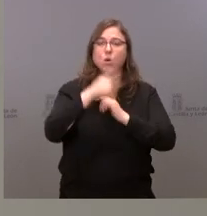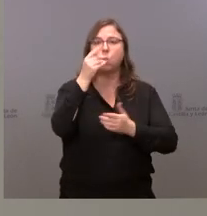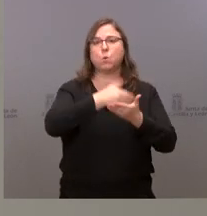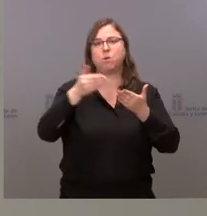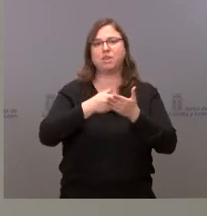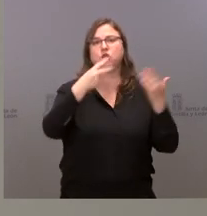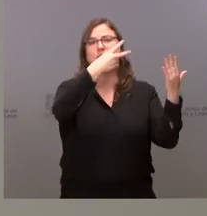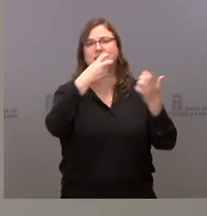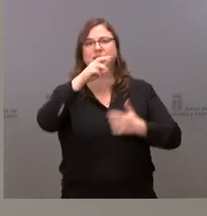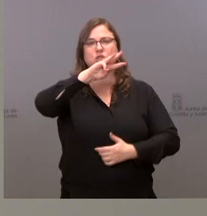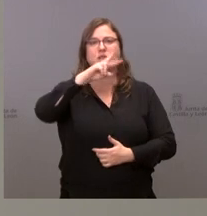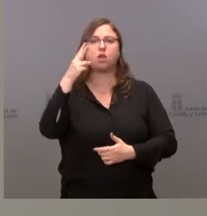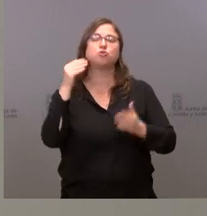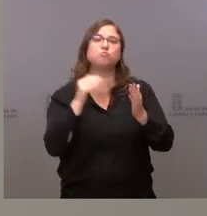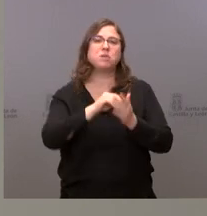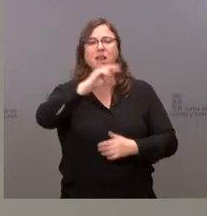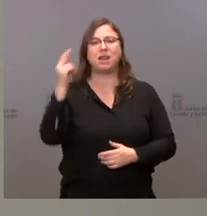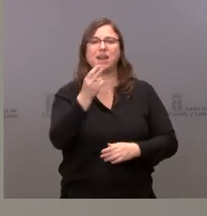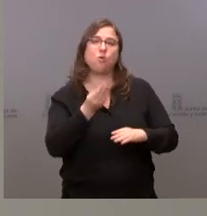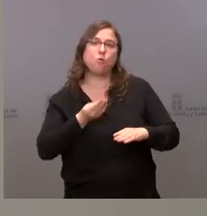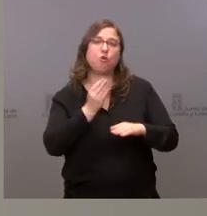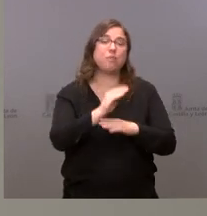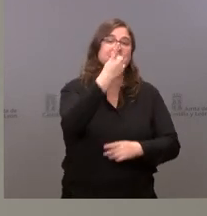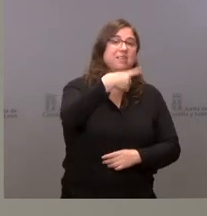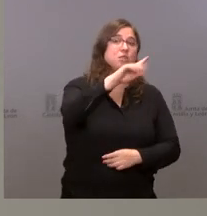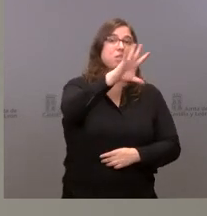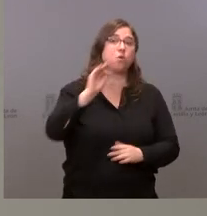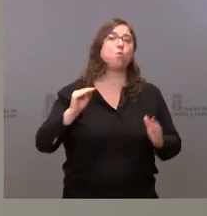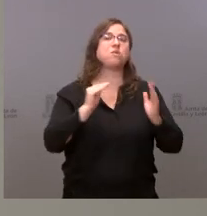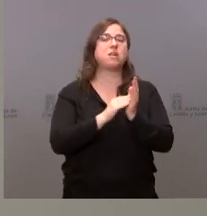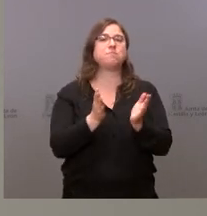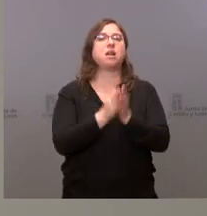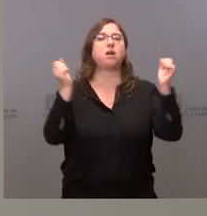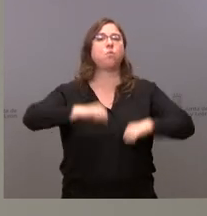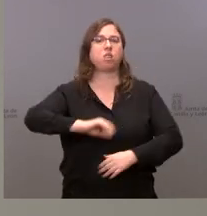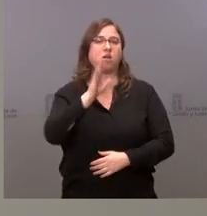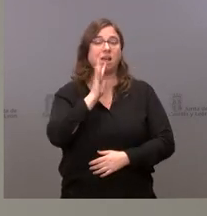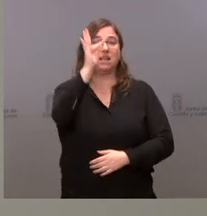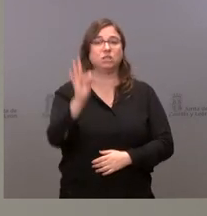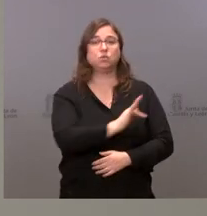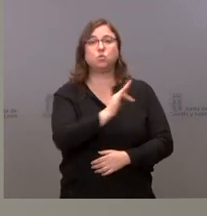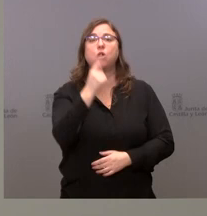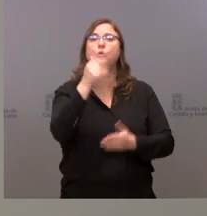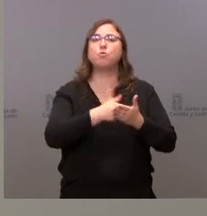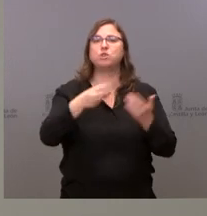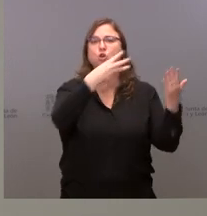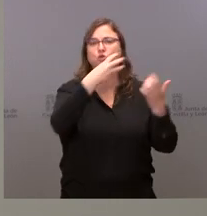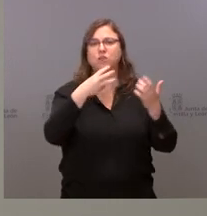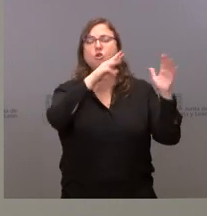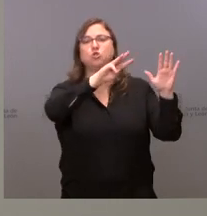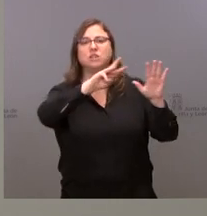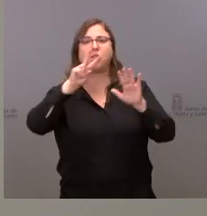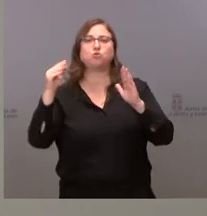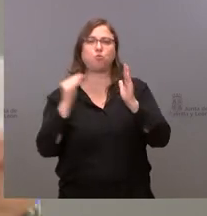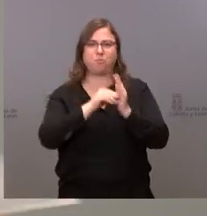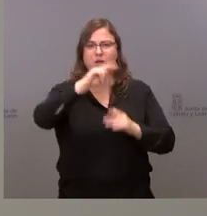732 mil euros, que se suma a esos otros 150 mil del acuerdo anterior, que hacen un total de 1 millón 882 mil